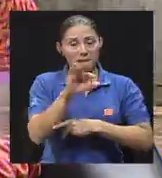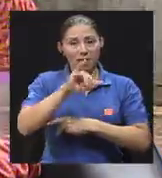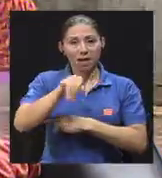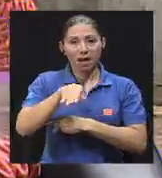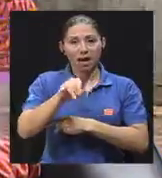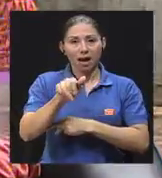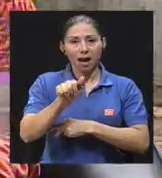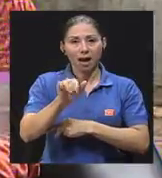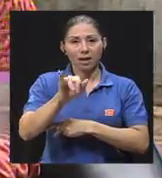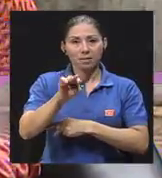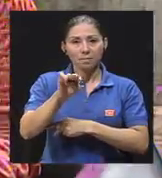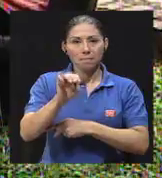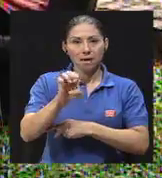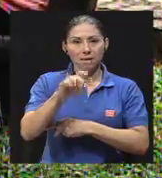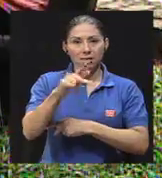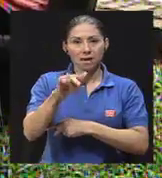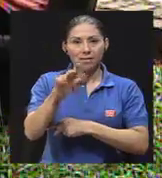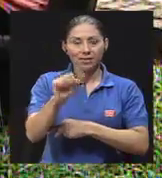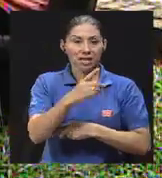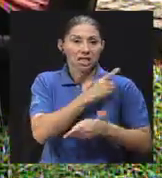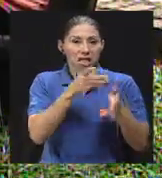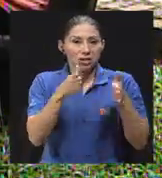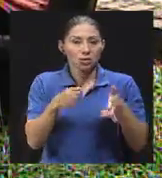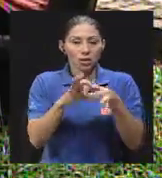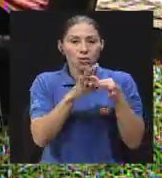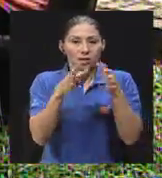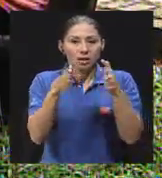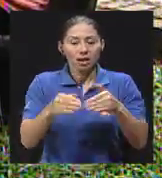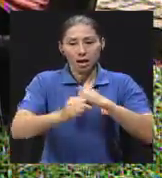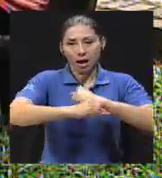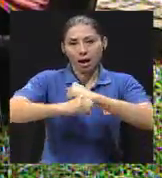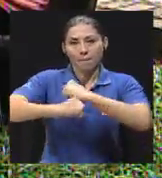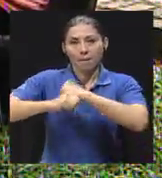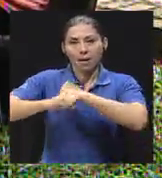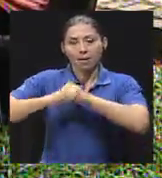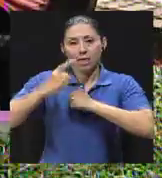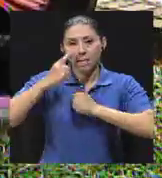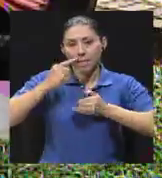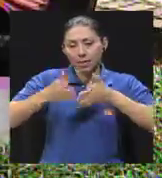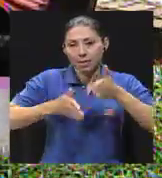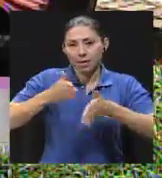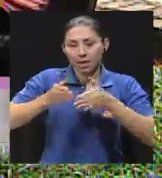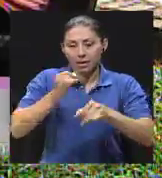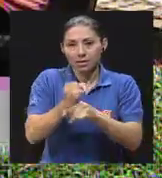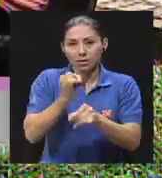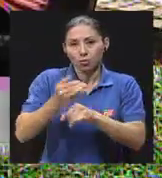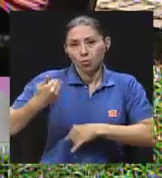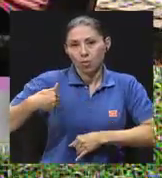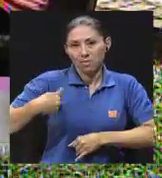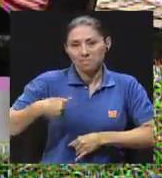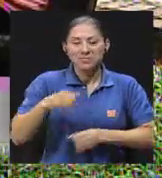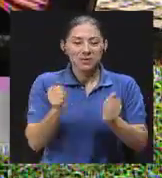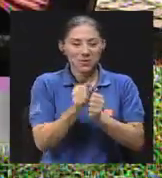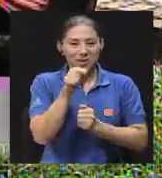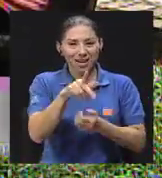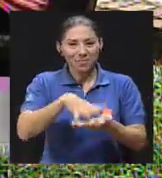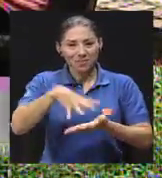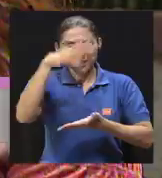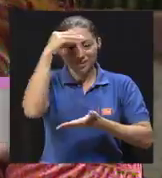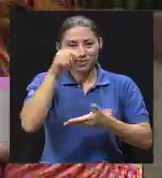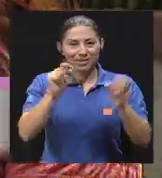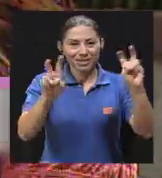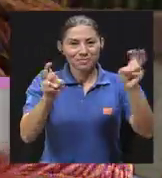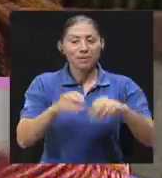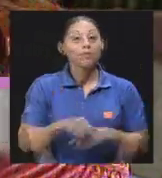invitado es Jaime Chávez, director y coordinador de la campaña de paternidad del Instituto WEMP y con él vamos aprendiendo más sobre estos